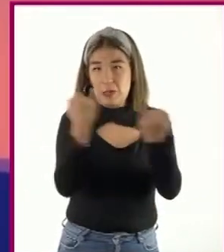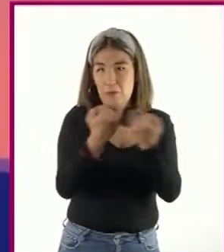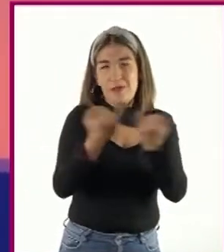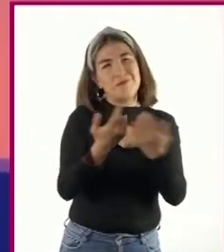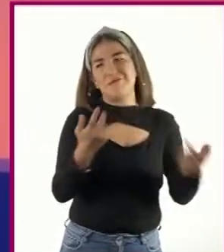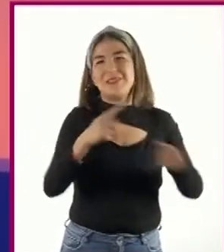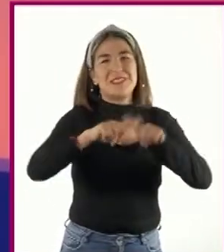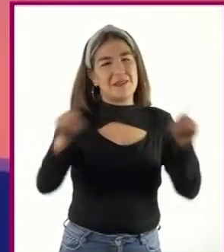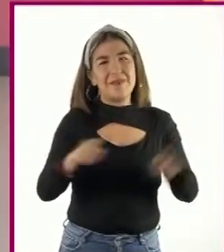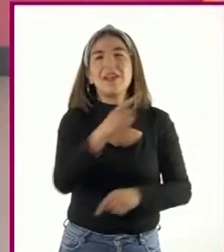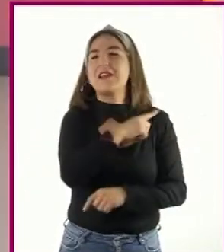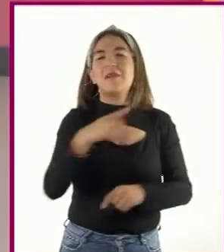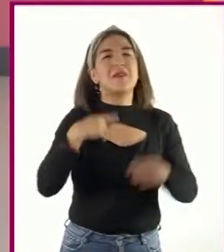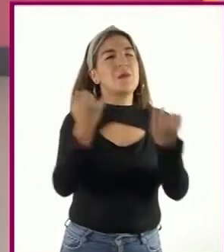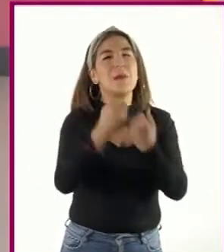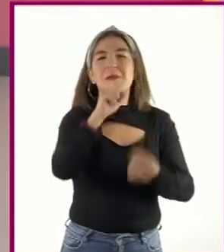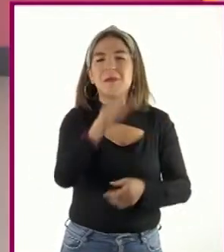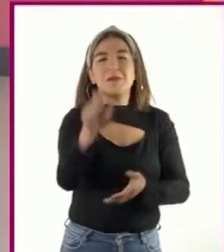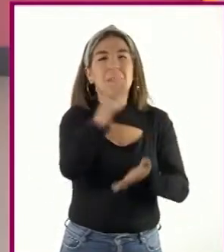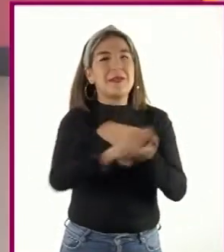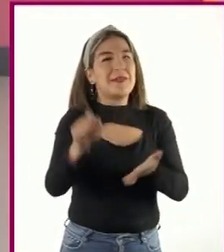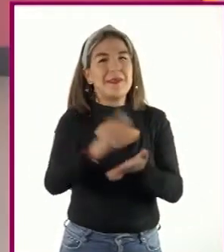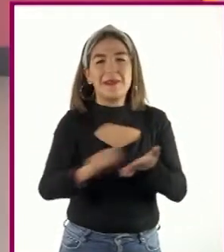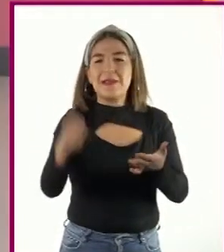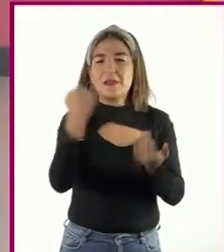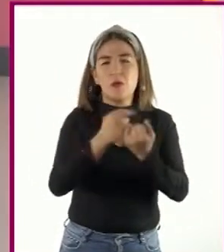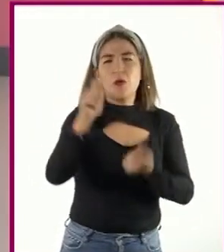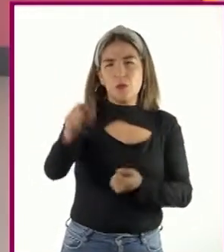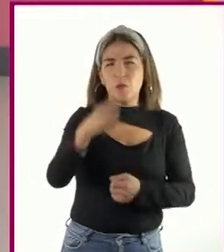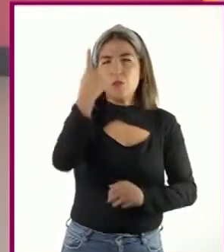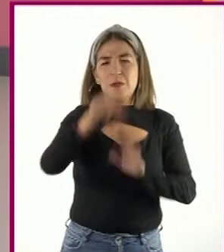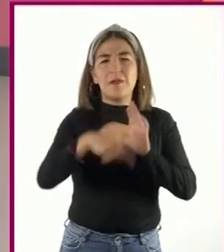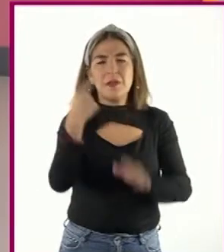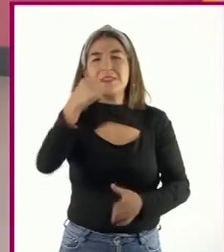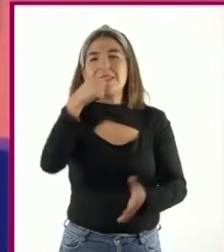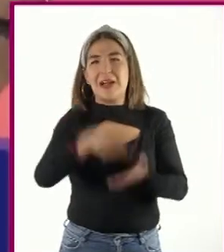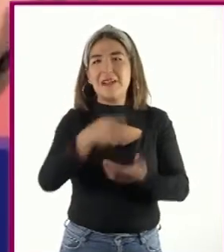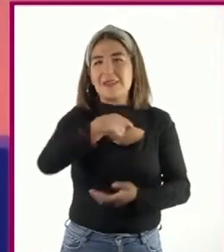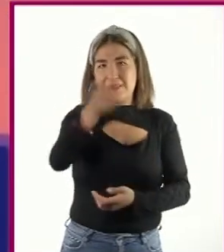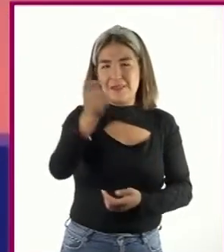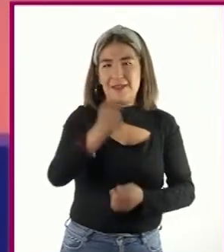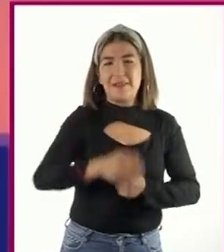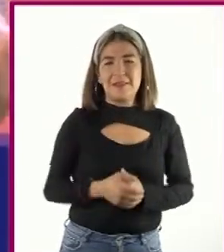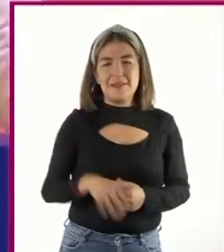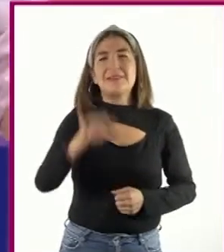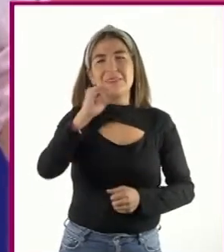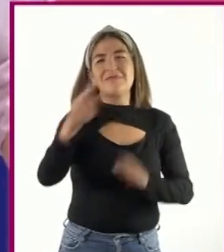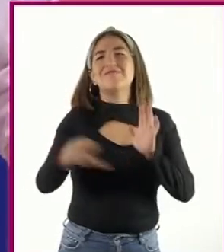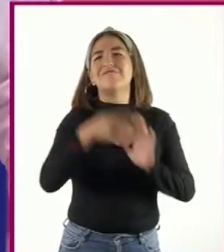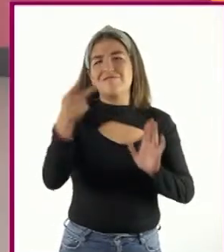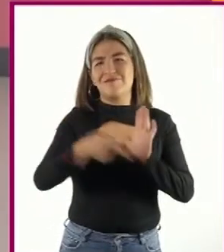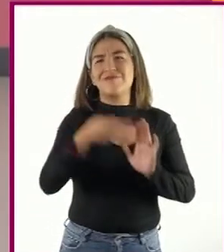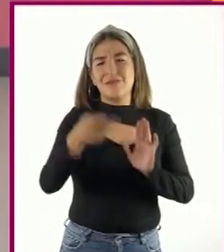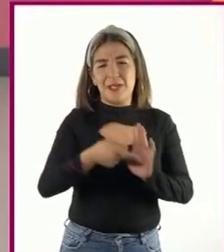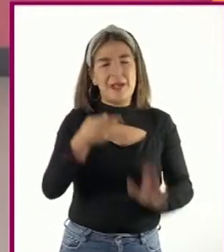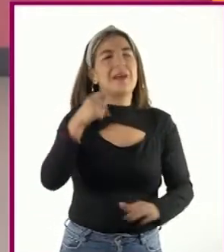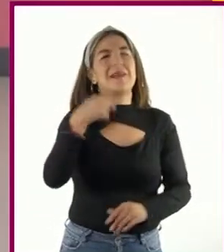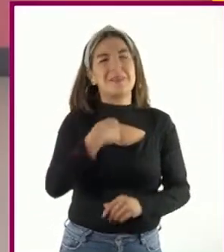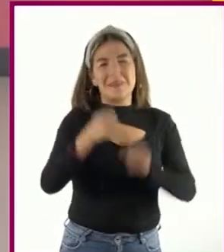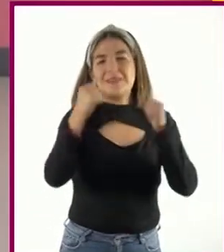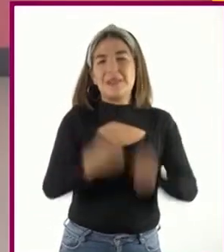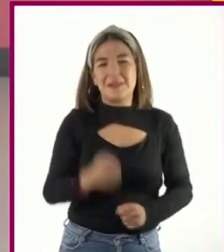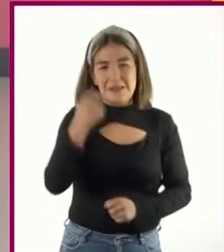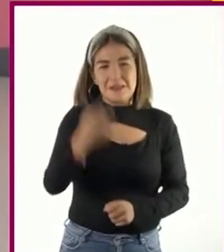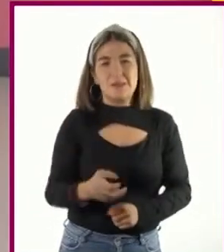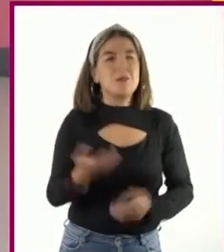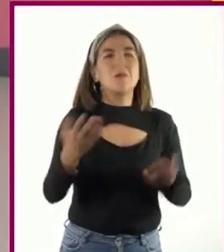expresarnos por escrito. ¿Alguna vez has mandado alguna carta? Sí, en varias ocasiones. Pues estoy segura